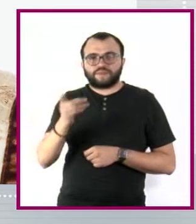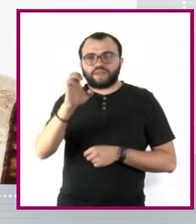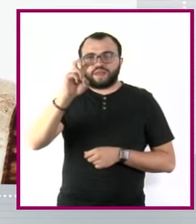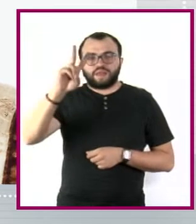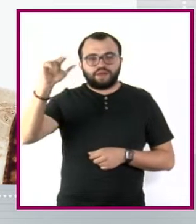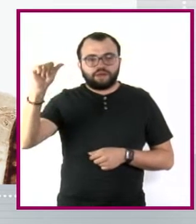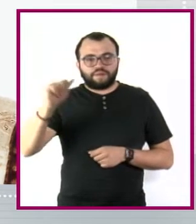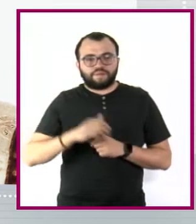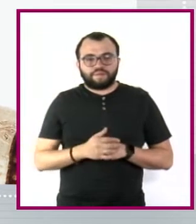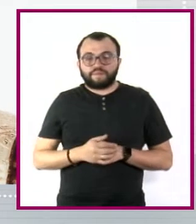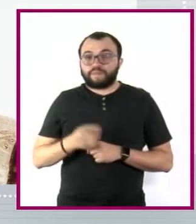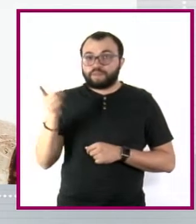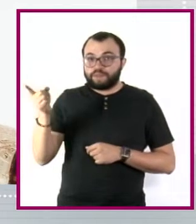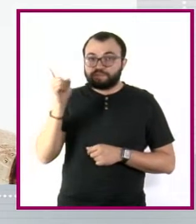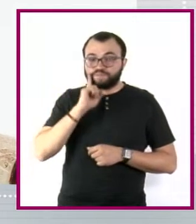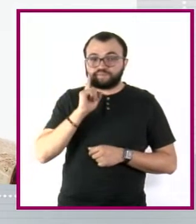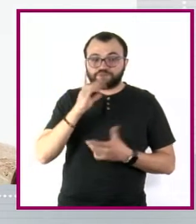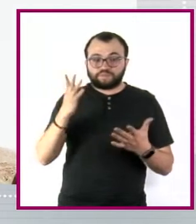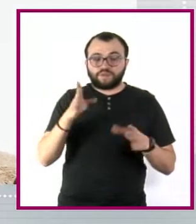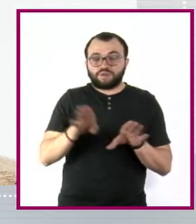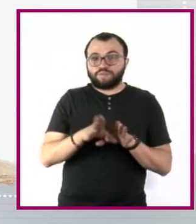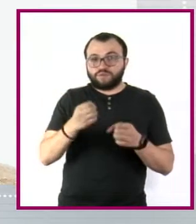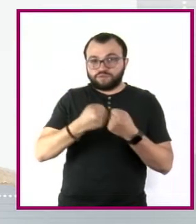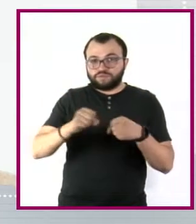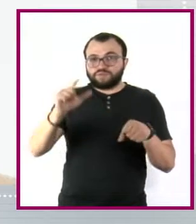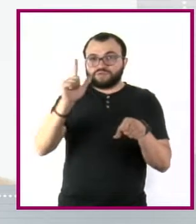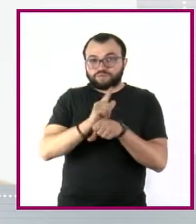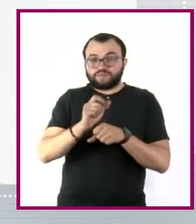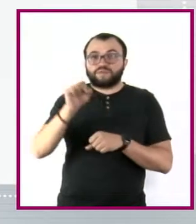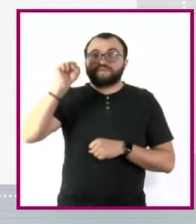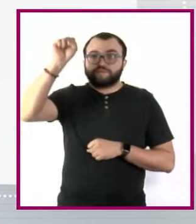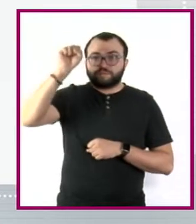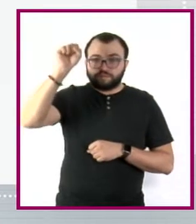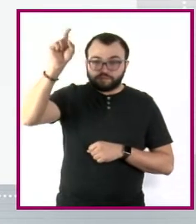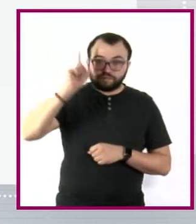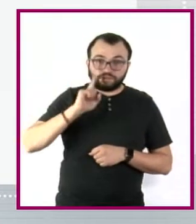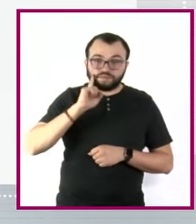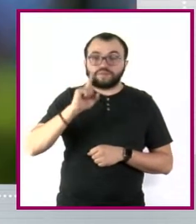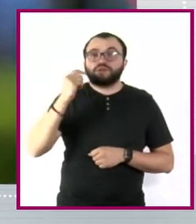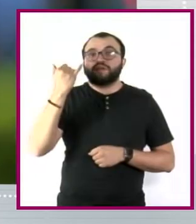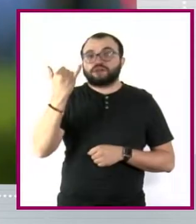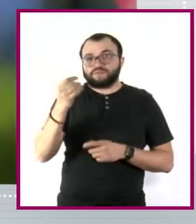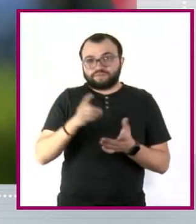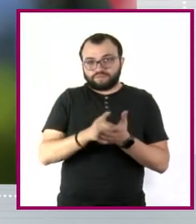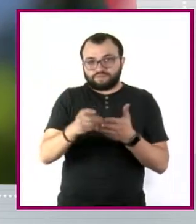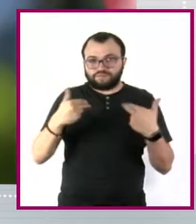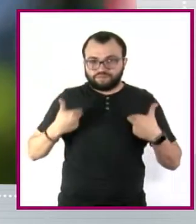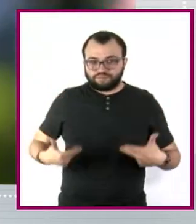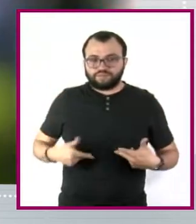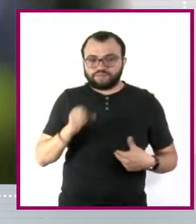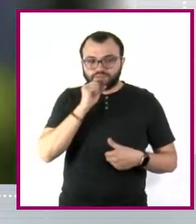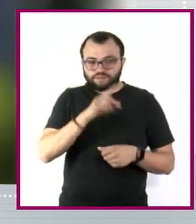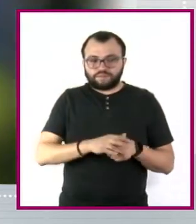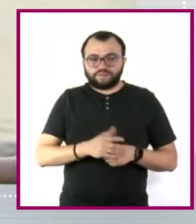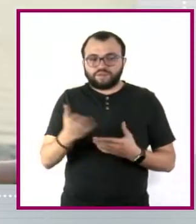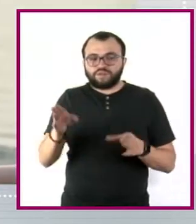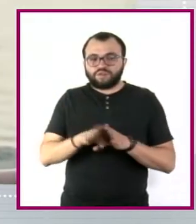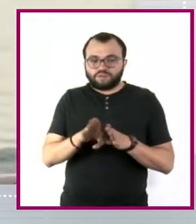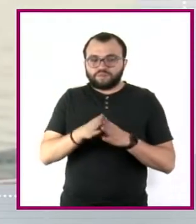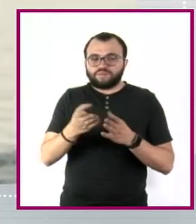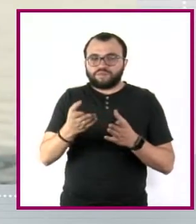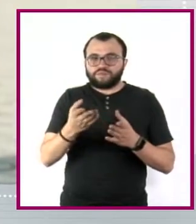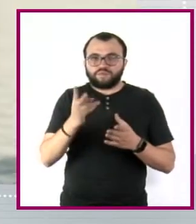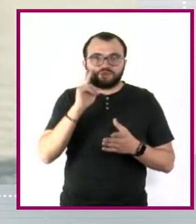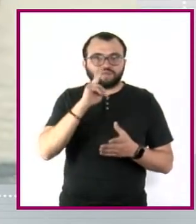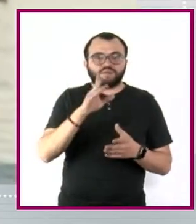Albavera Viveros. Ella es antropóloga social, feminista y activista de los derechos humanos. Es consultora en transversalización bajo la